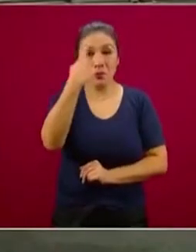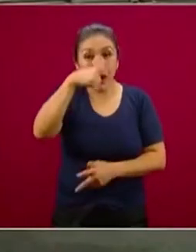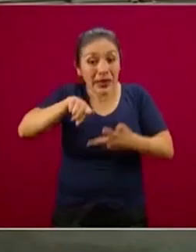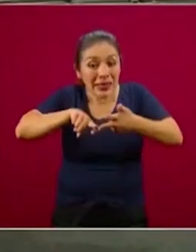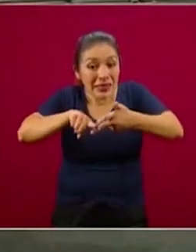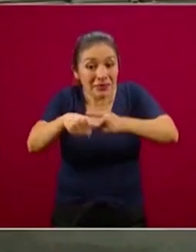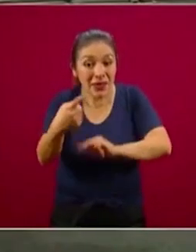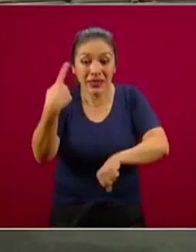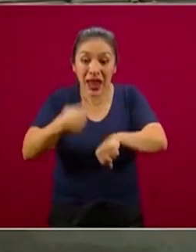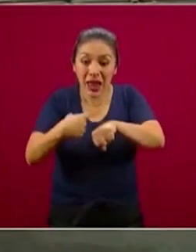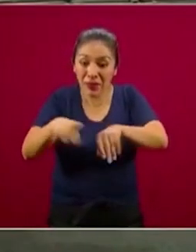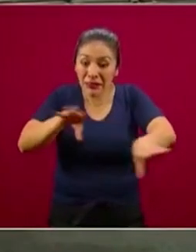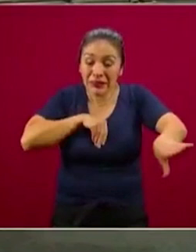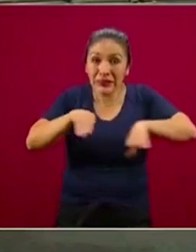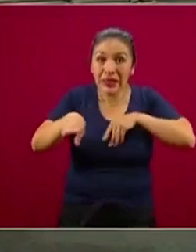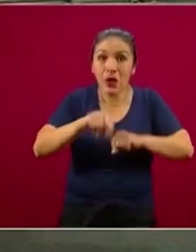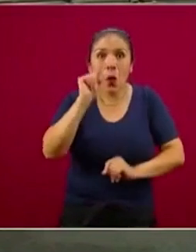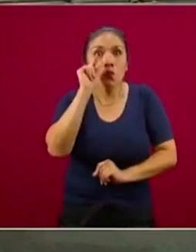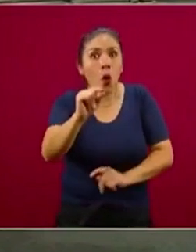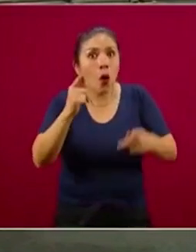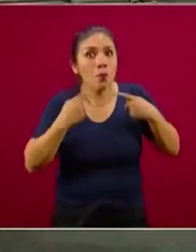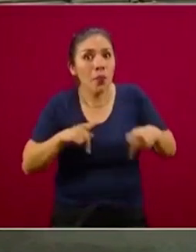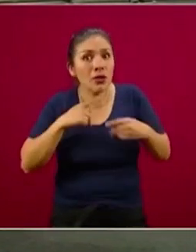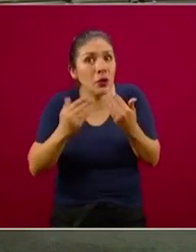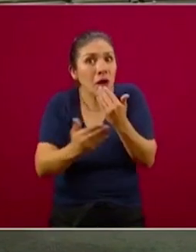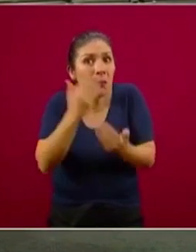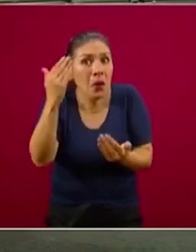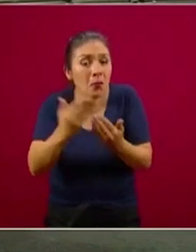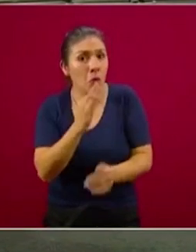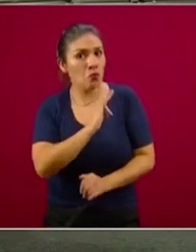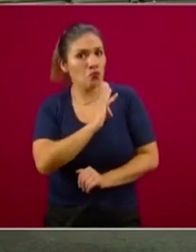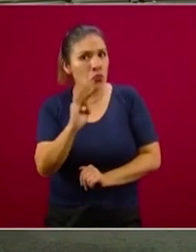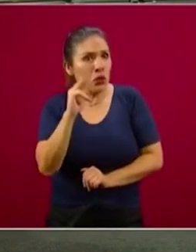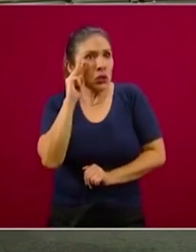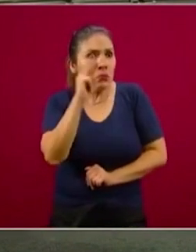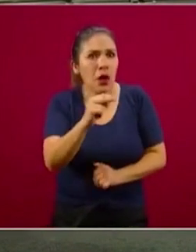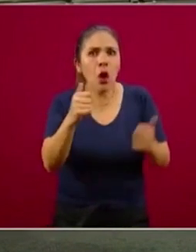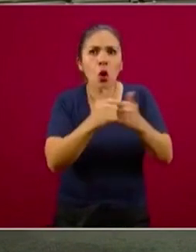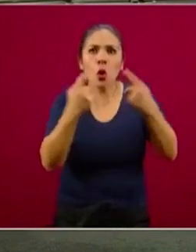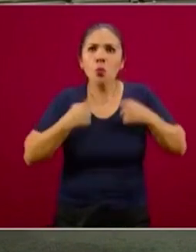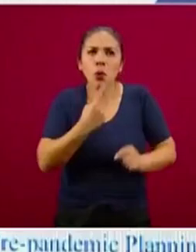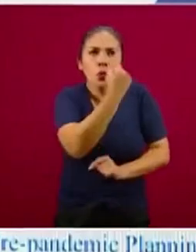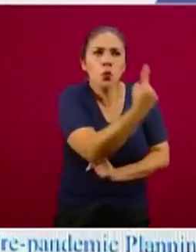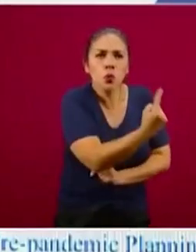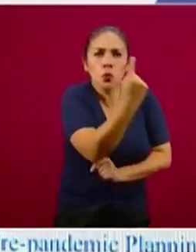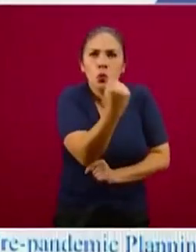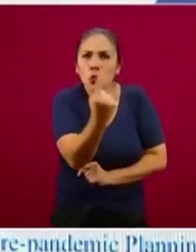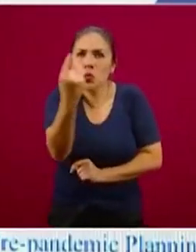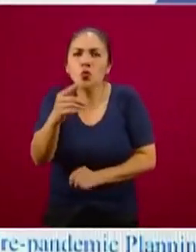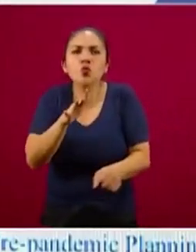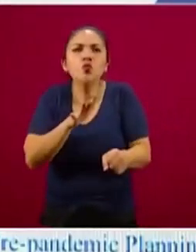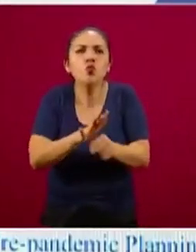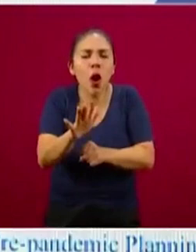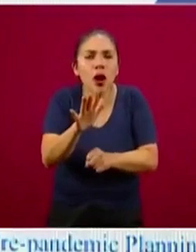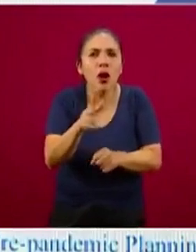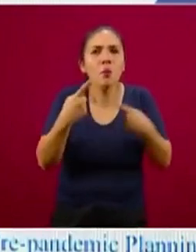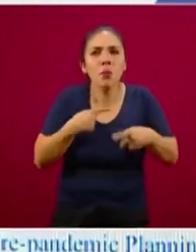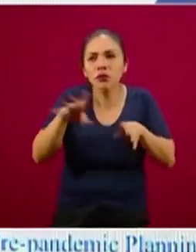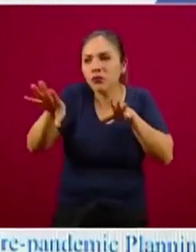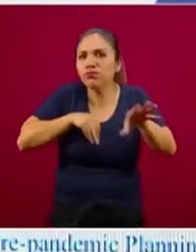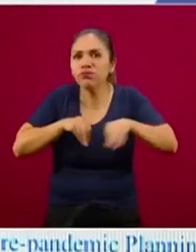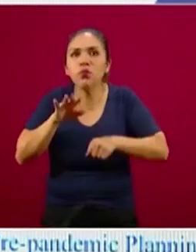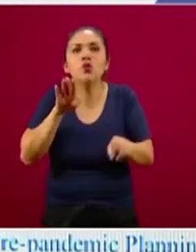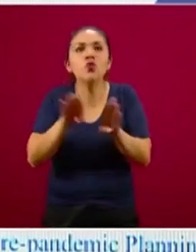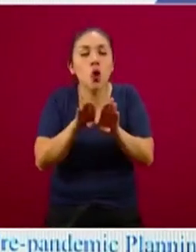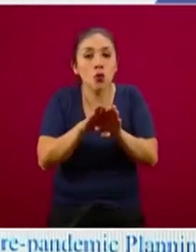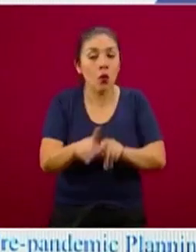de una epidemia, cuando hay pocos casos y se pueden manejar individualmente los contagios. Llega un momento en que